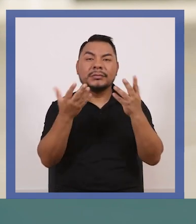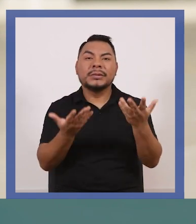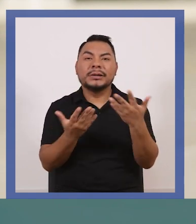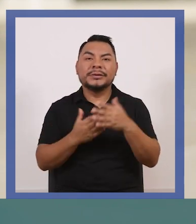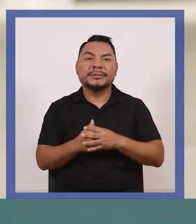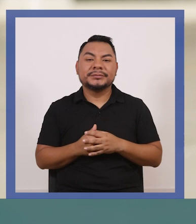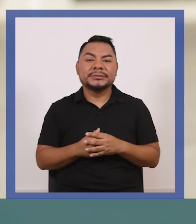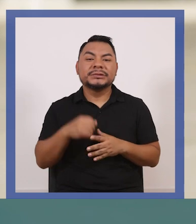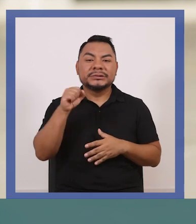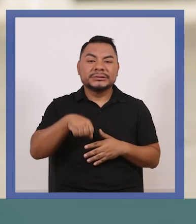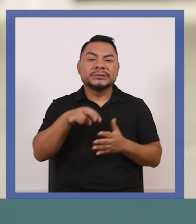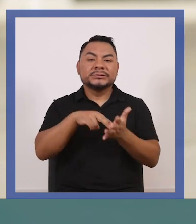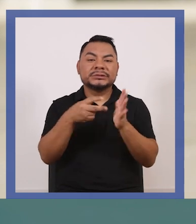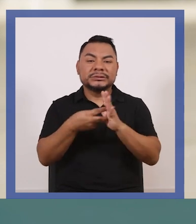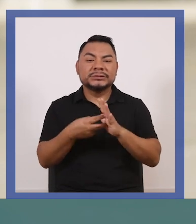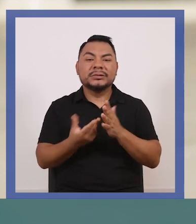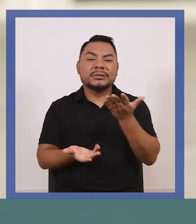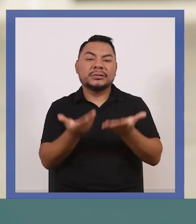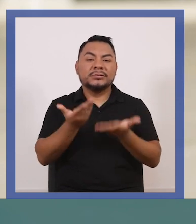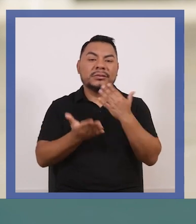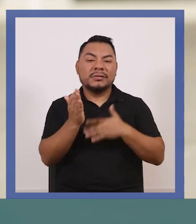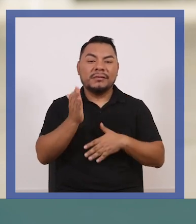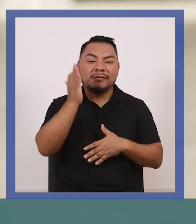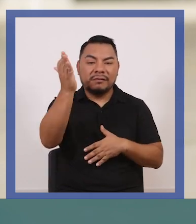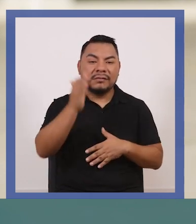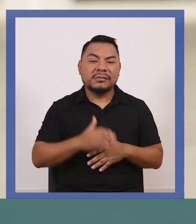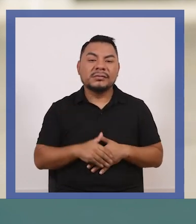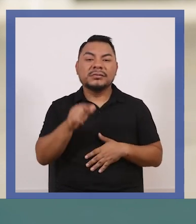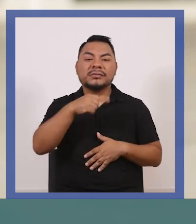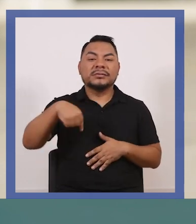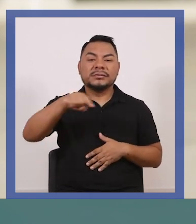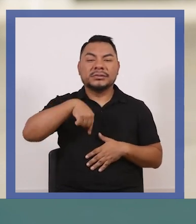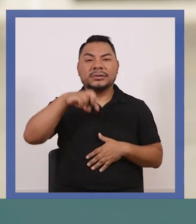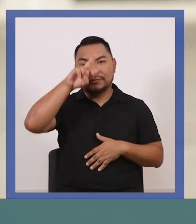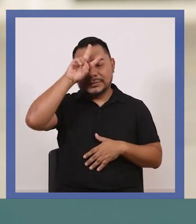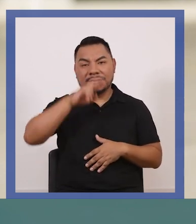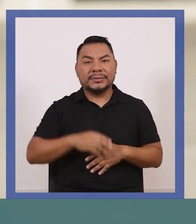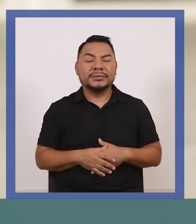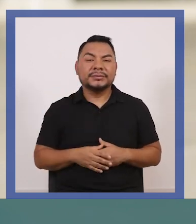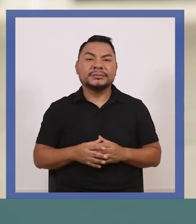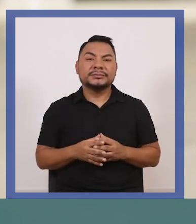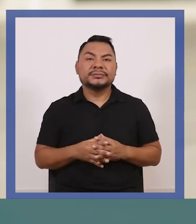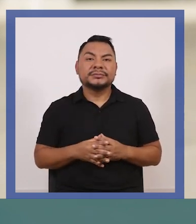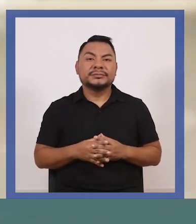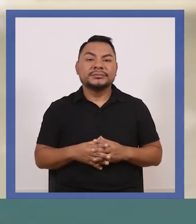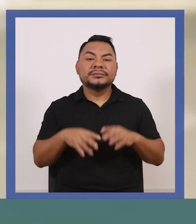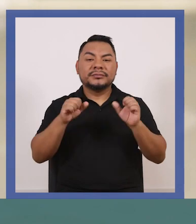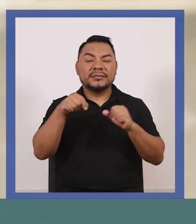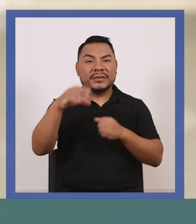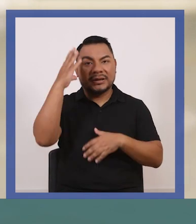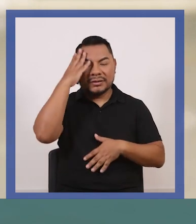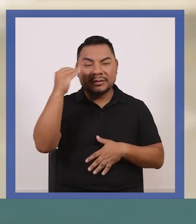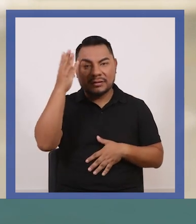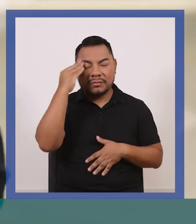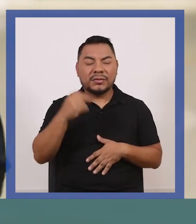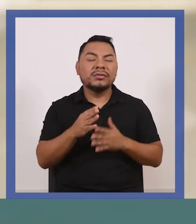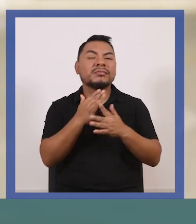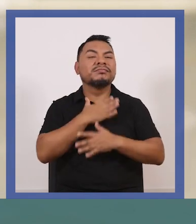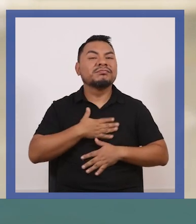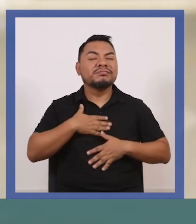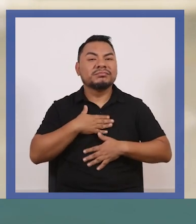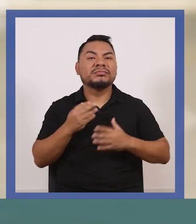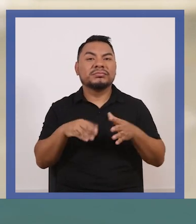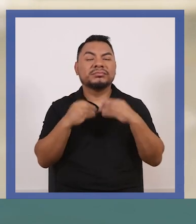significa probablemente el futuro de nuestra nación. Y esta experiencia me pareció